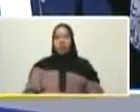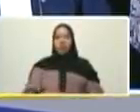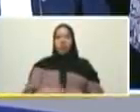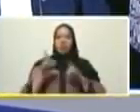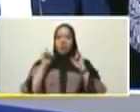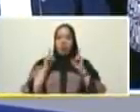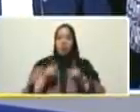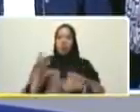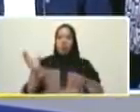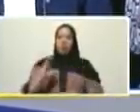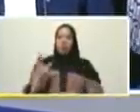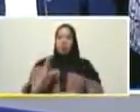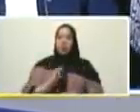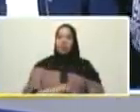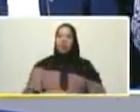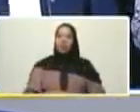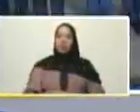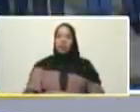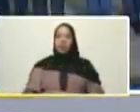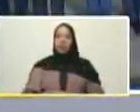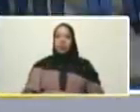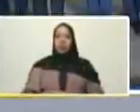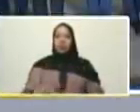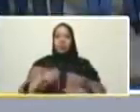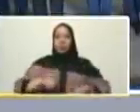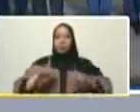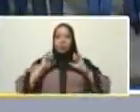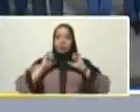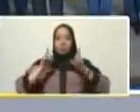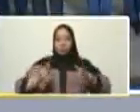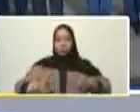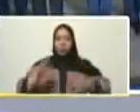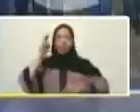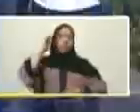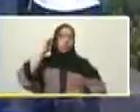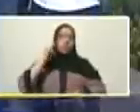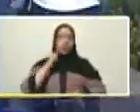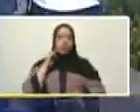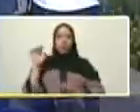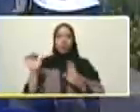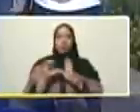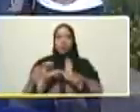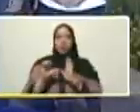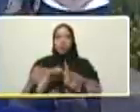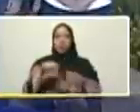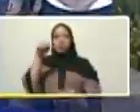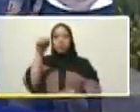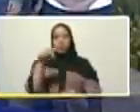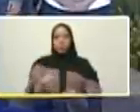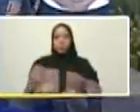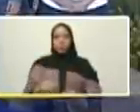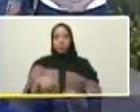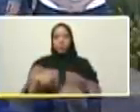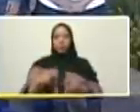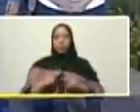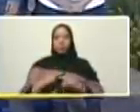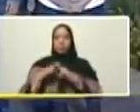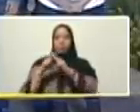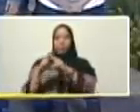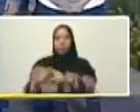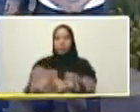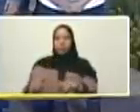Tiuna desde el urbanismo Simón Bolívar donde en el día de hoy estamos entregando una